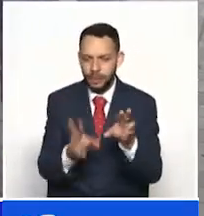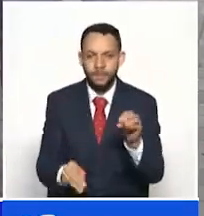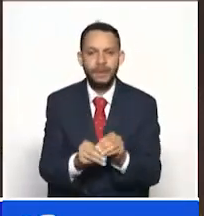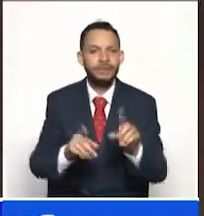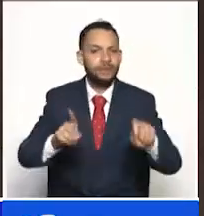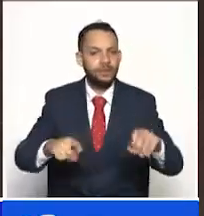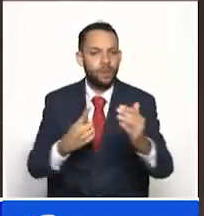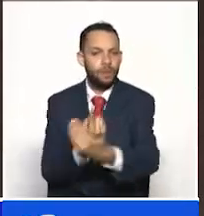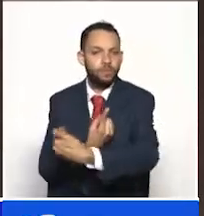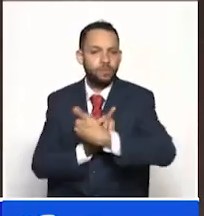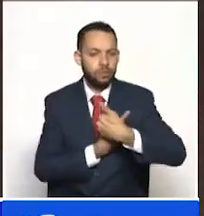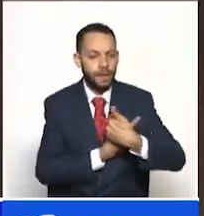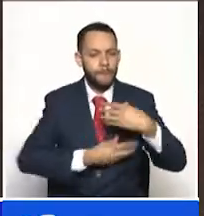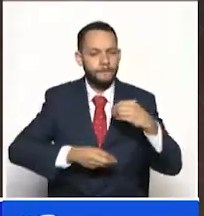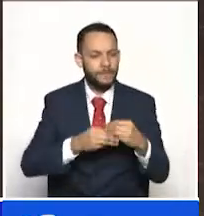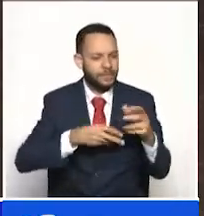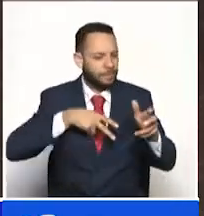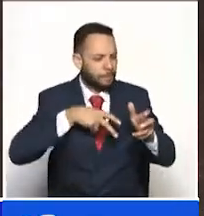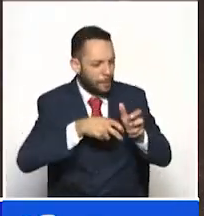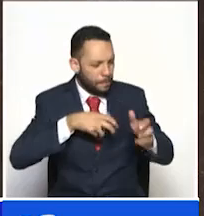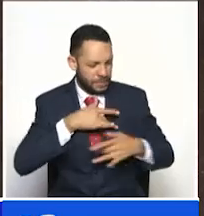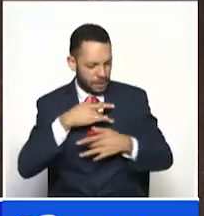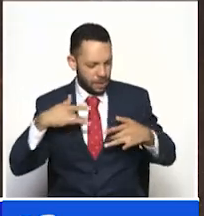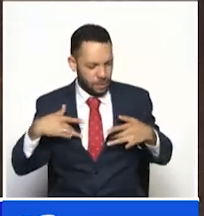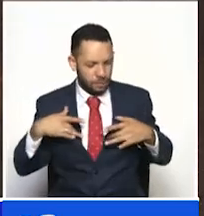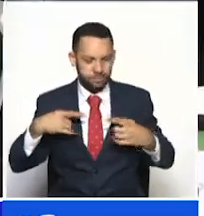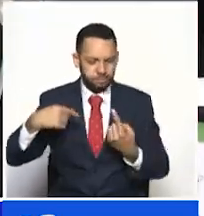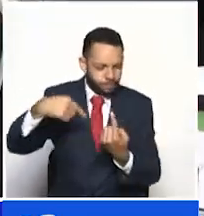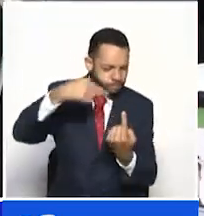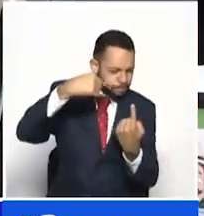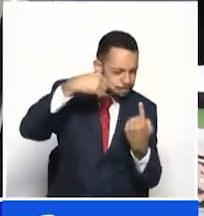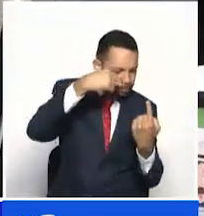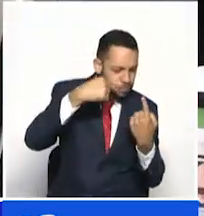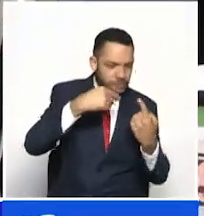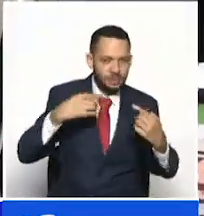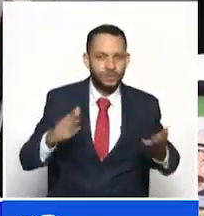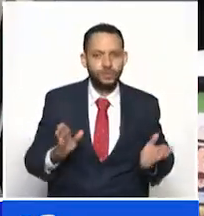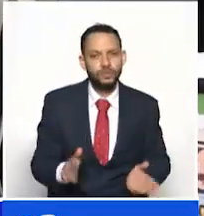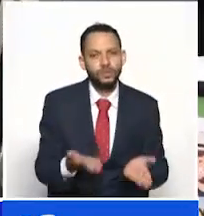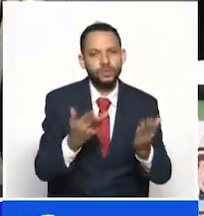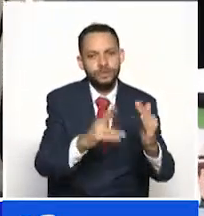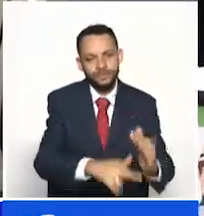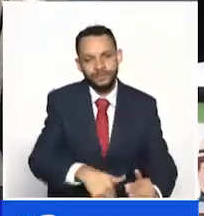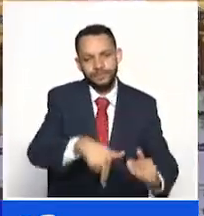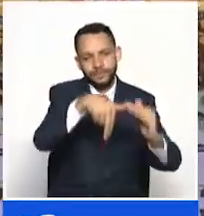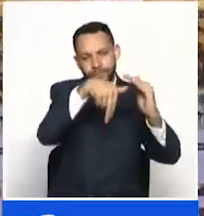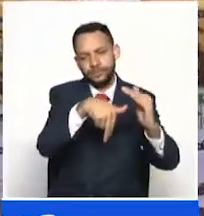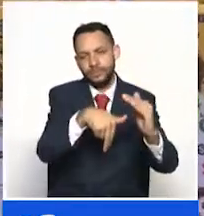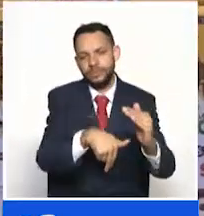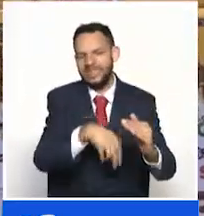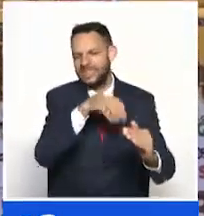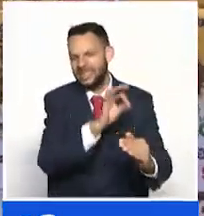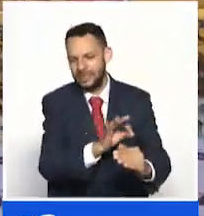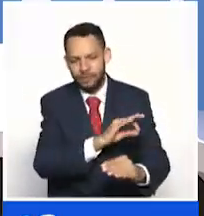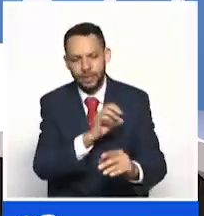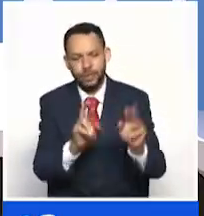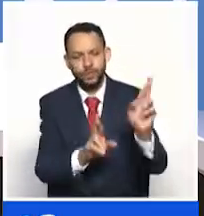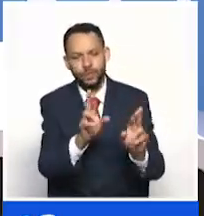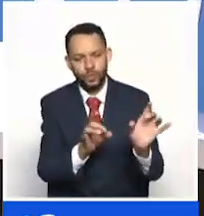salud y actividades de recreación, entre otras acciones, encaminadas al bienestar de quienes, en sus manos, tienen la suerte.